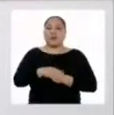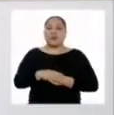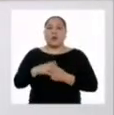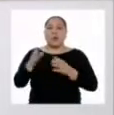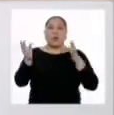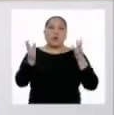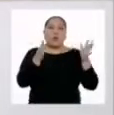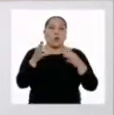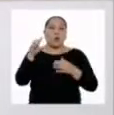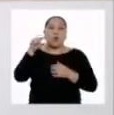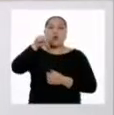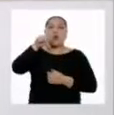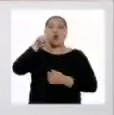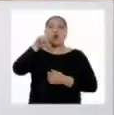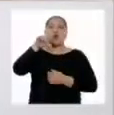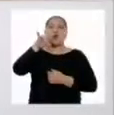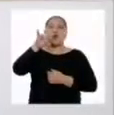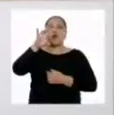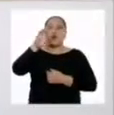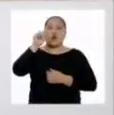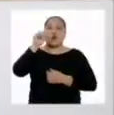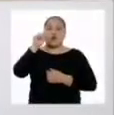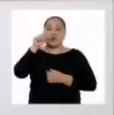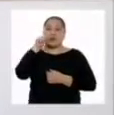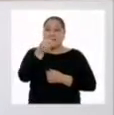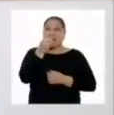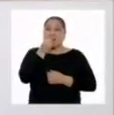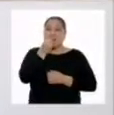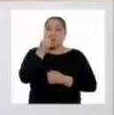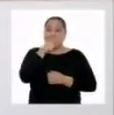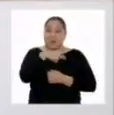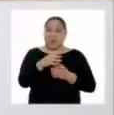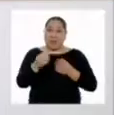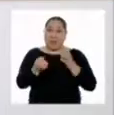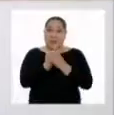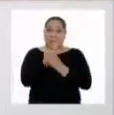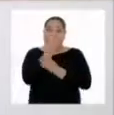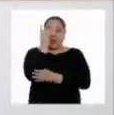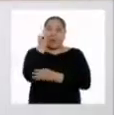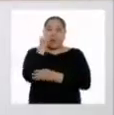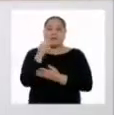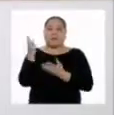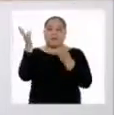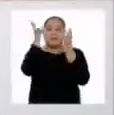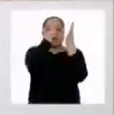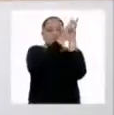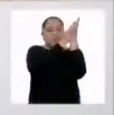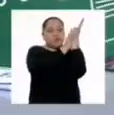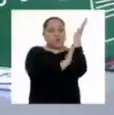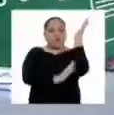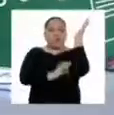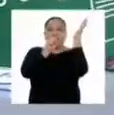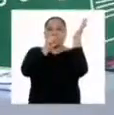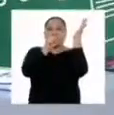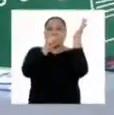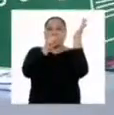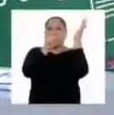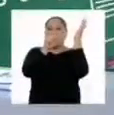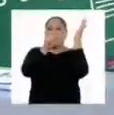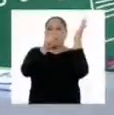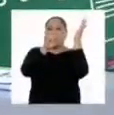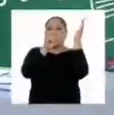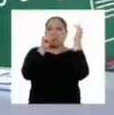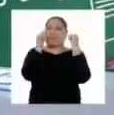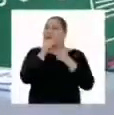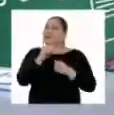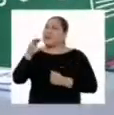el dióxido de carbono en glucosa. El alimento de las plantas que es transportado por la savia elaborada. Cristian tiene